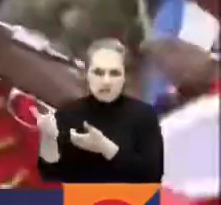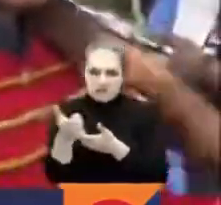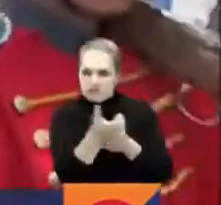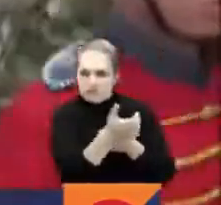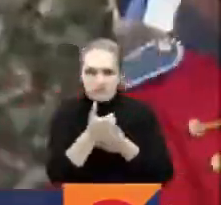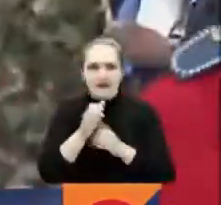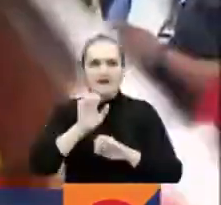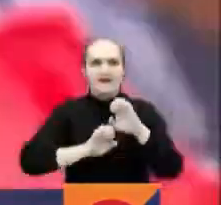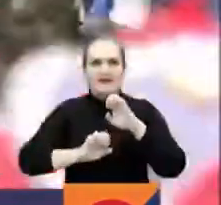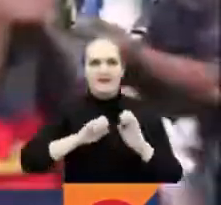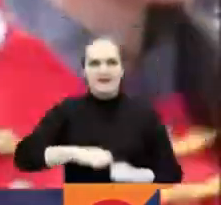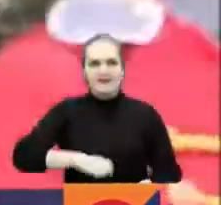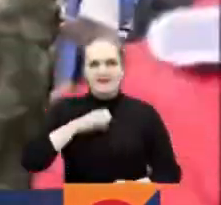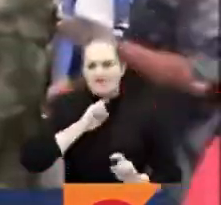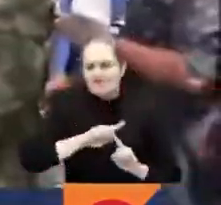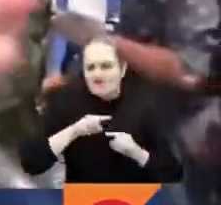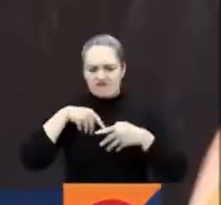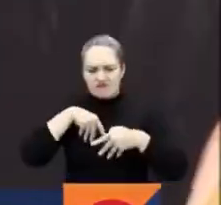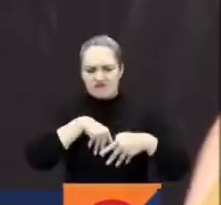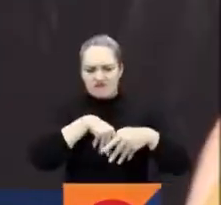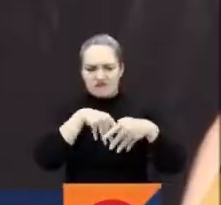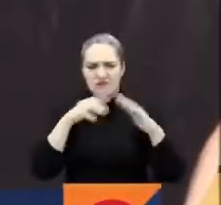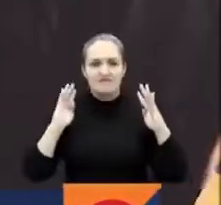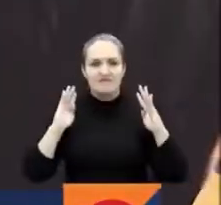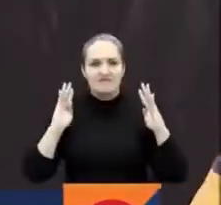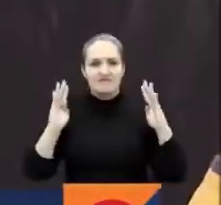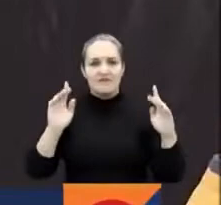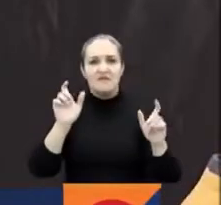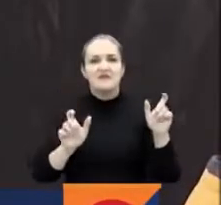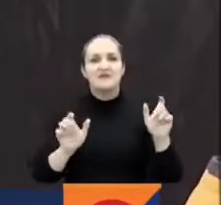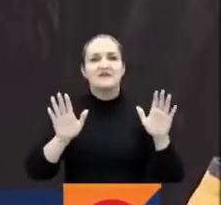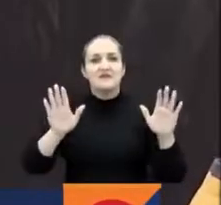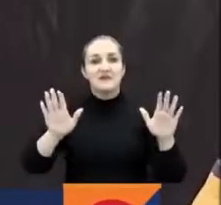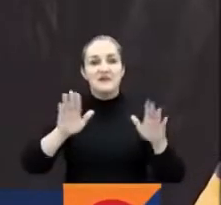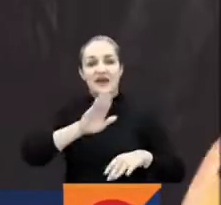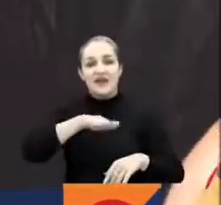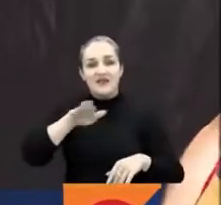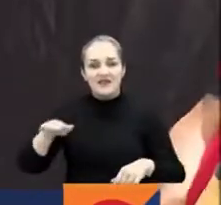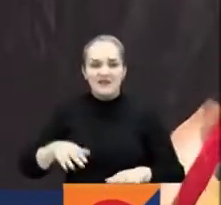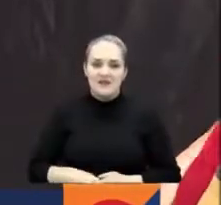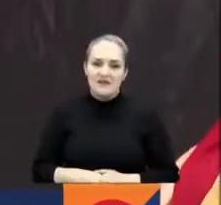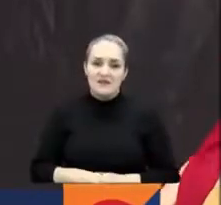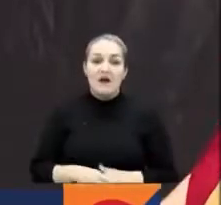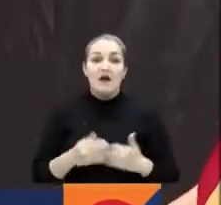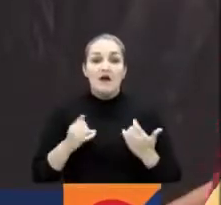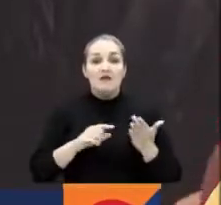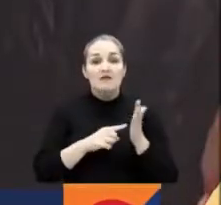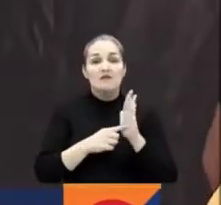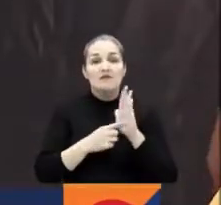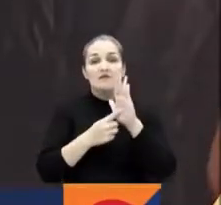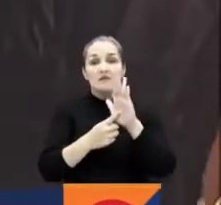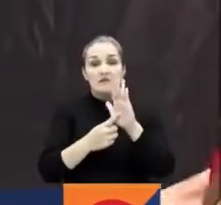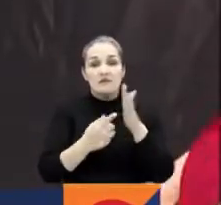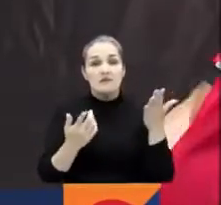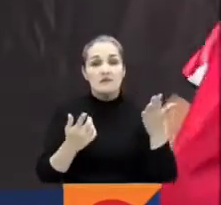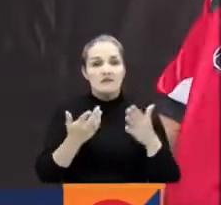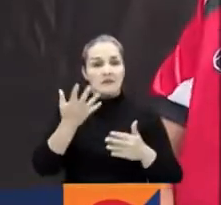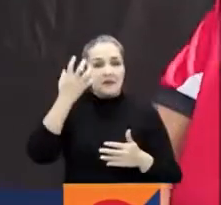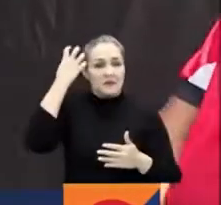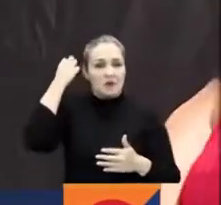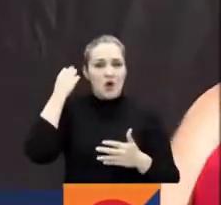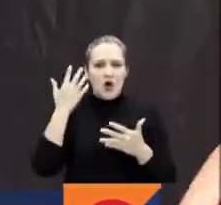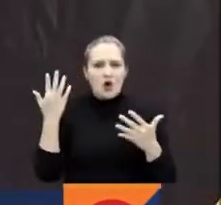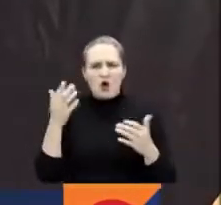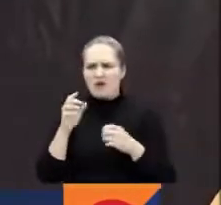recorrido que fue acompañado por cientos de antioqueños. Es representativo para hacerles recordar a los ciudadanos cómo fue nuestra batalla